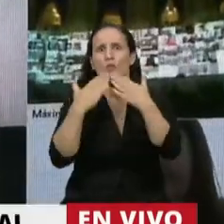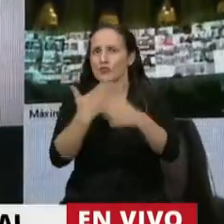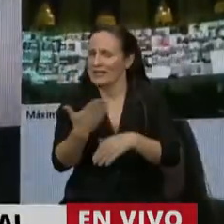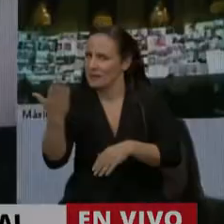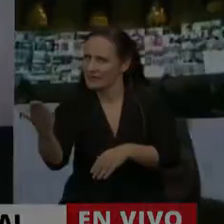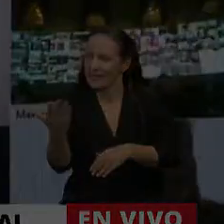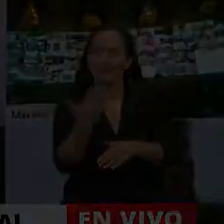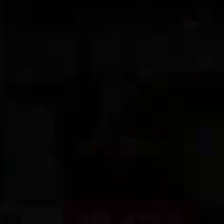diputada Barnaza.